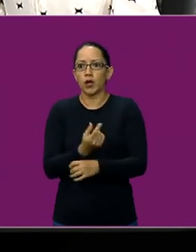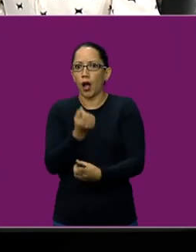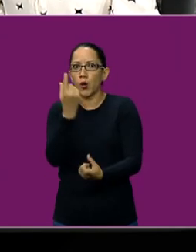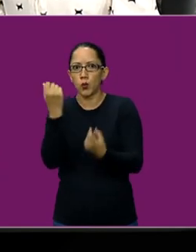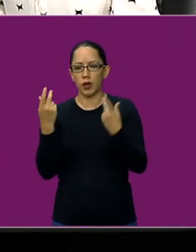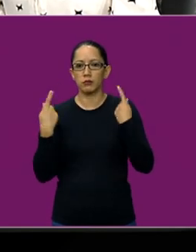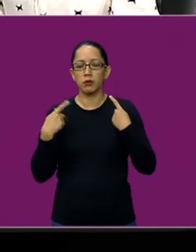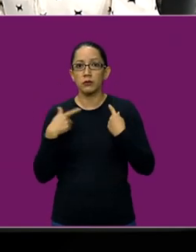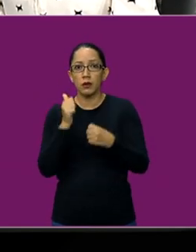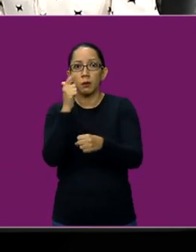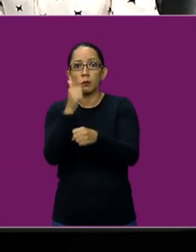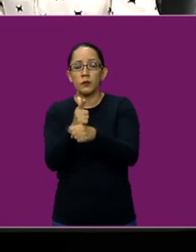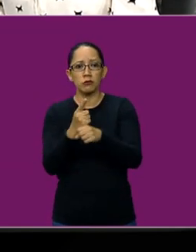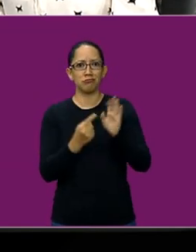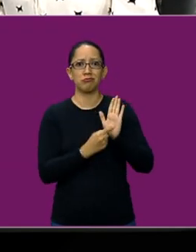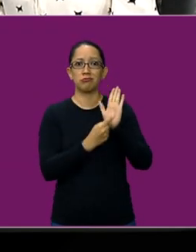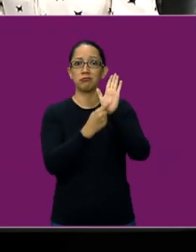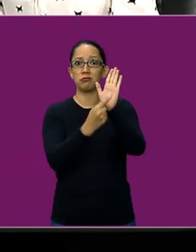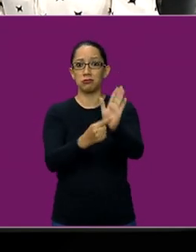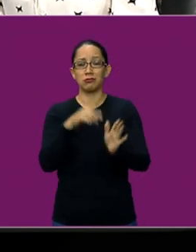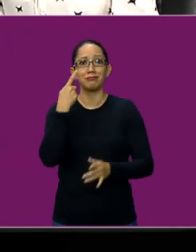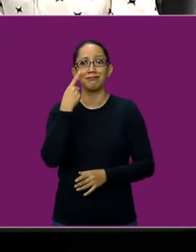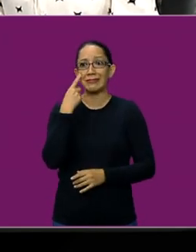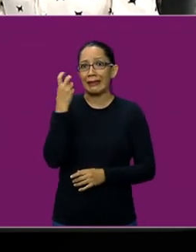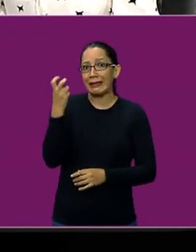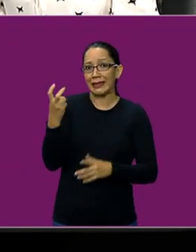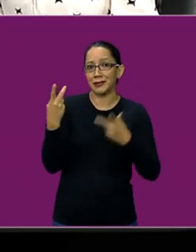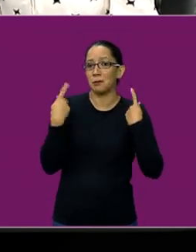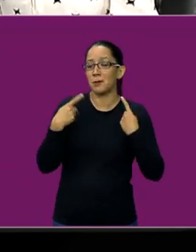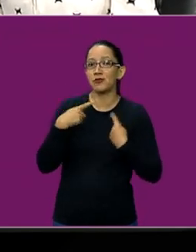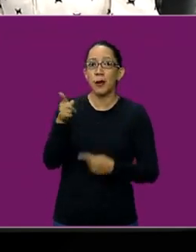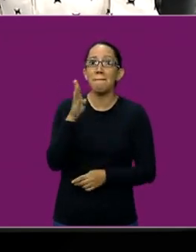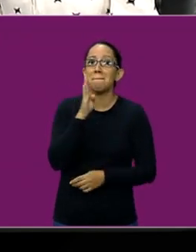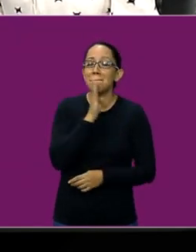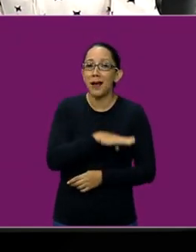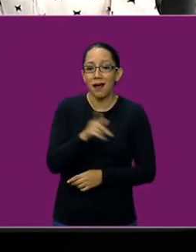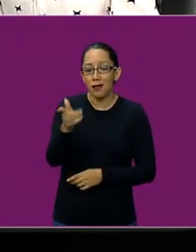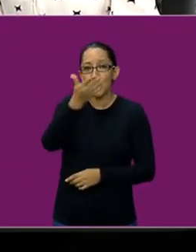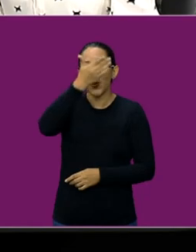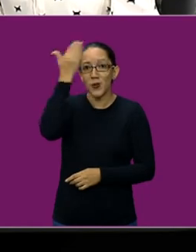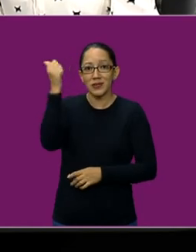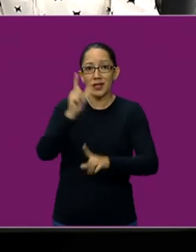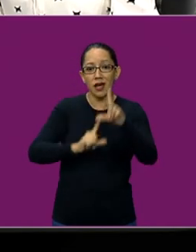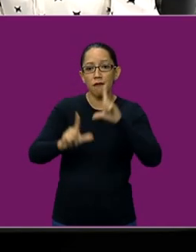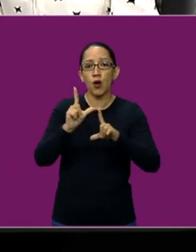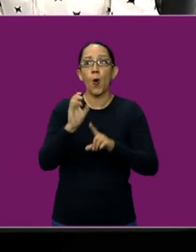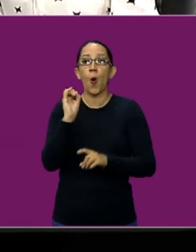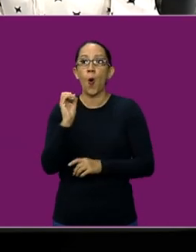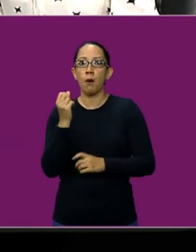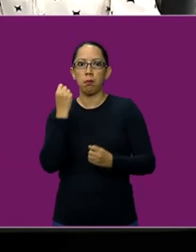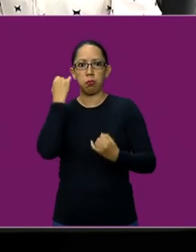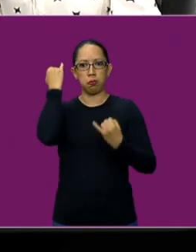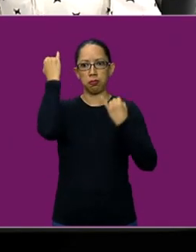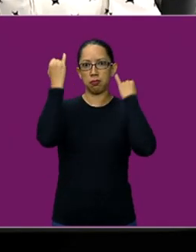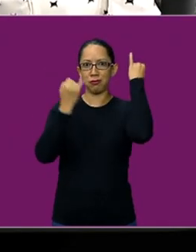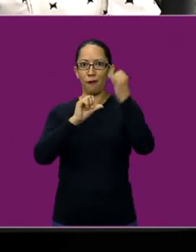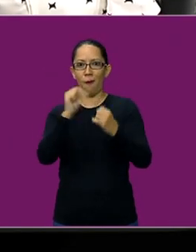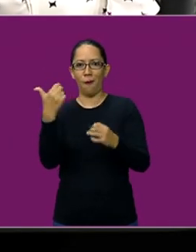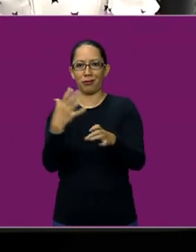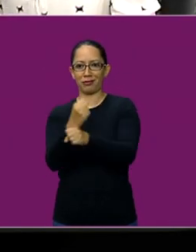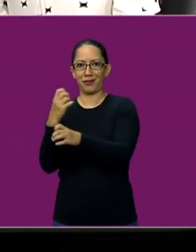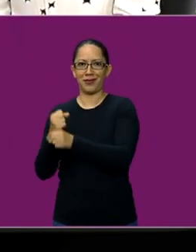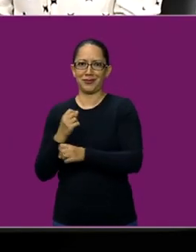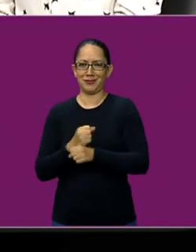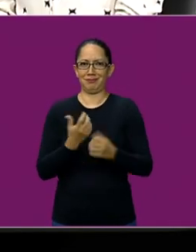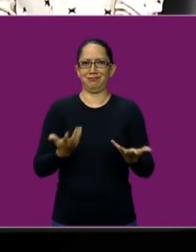es falso, de que estas personas no están diciendo nada o están inventando incluso los señas. ¿En qué estamos, Elvira? Digo, porque tú eres de las